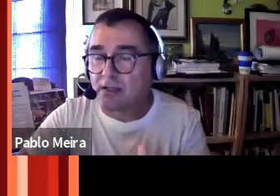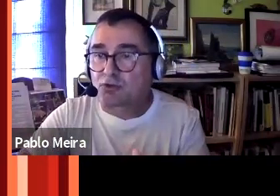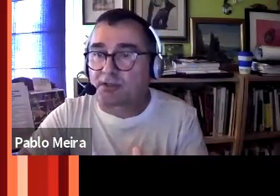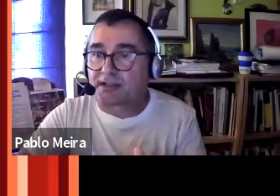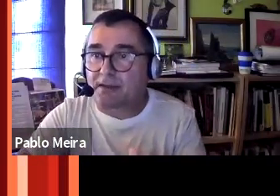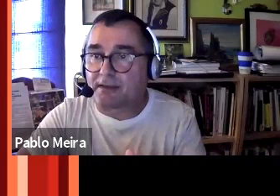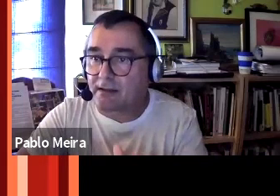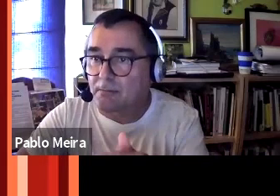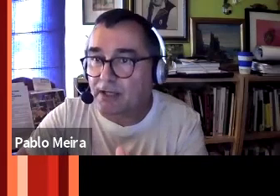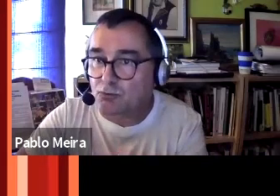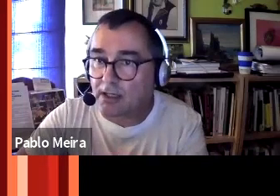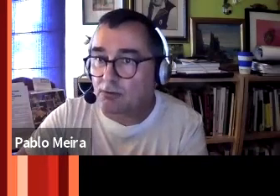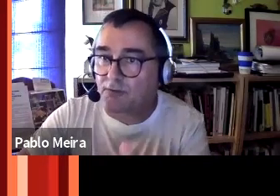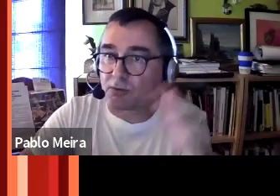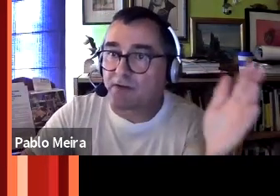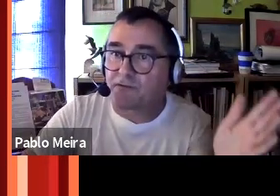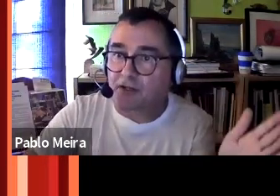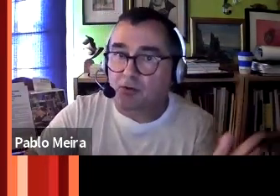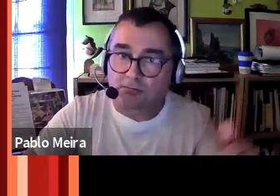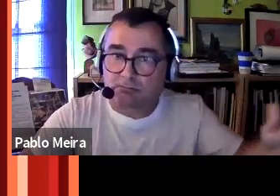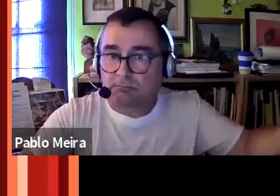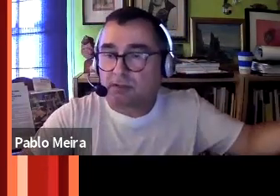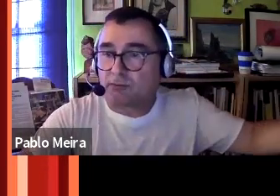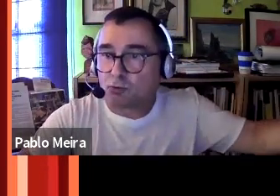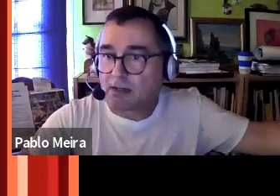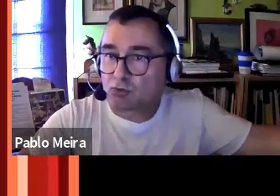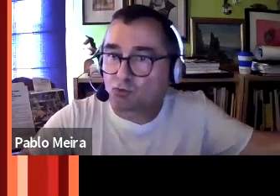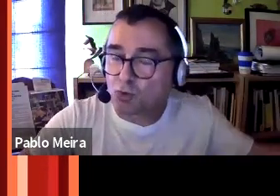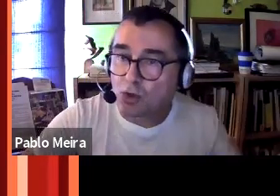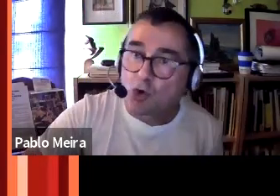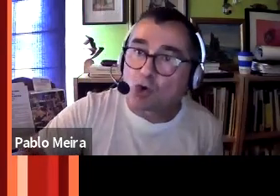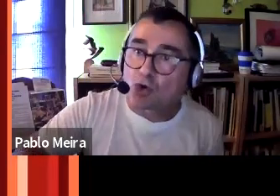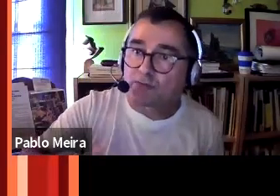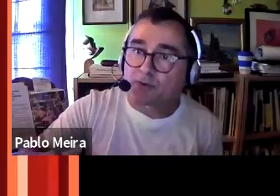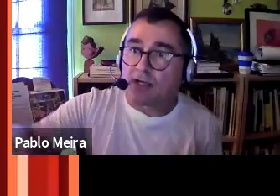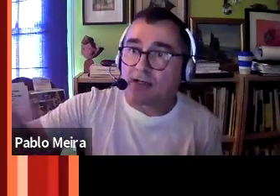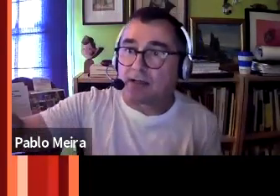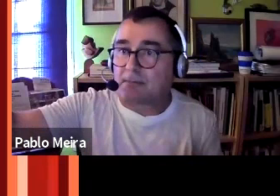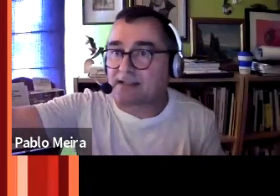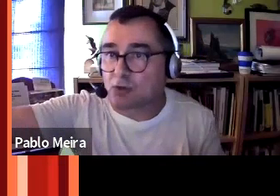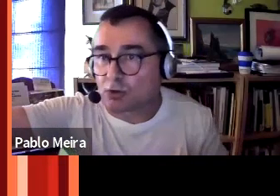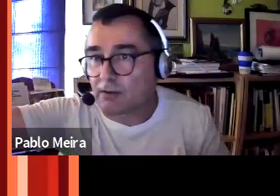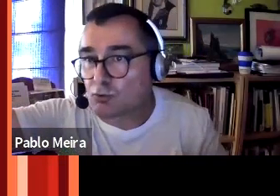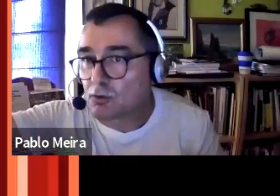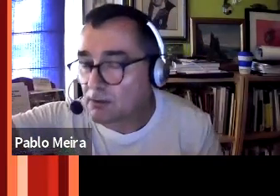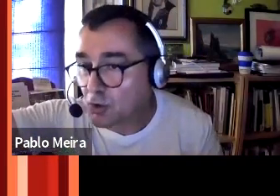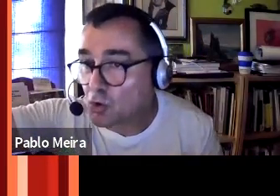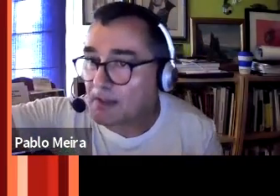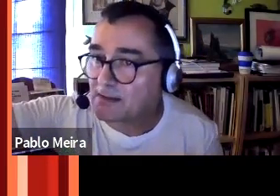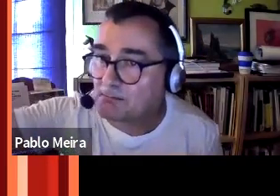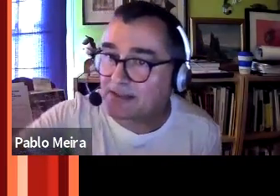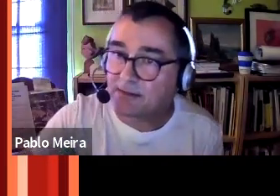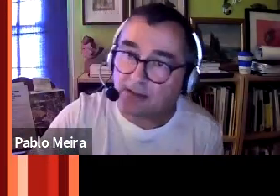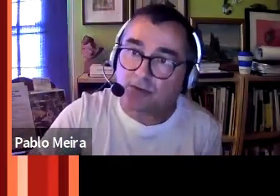desviación sobre esa media de temperatura con respecto al frío, azul más oscuro, o con respecto a más calor, azul